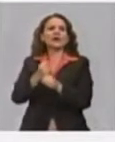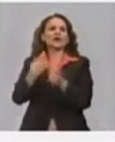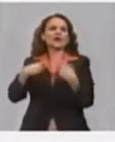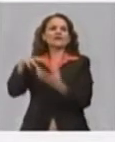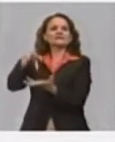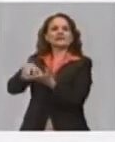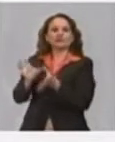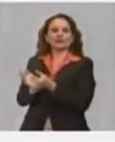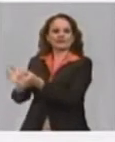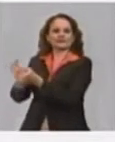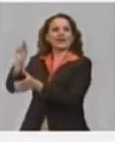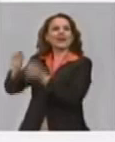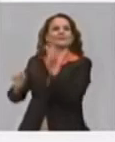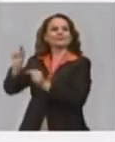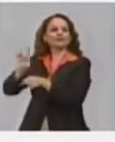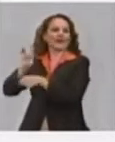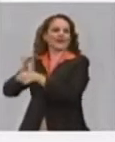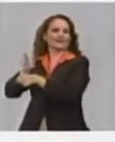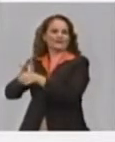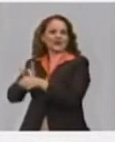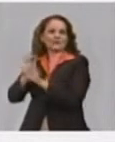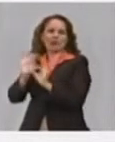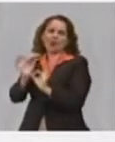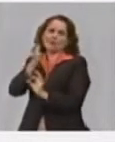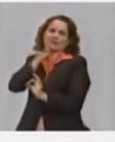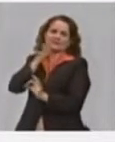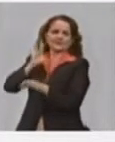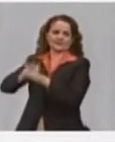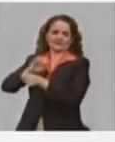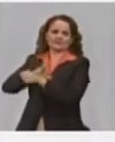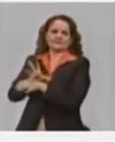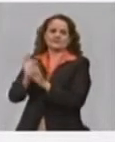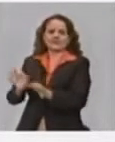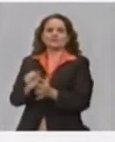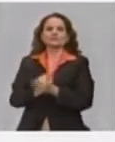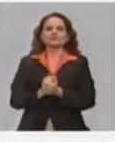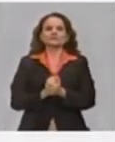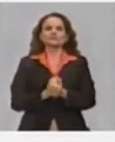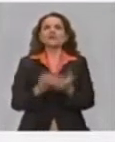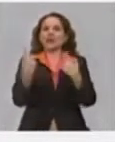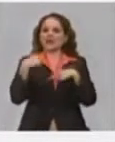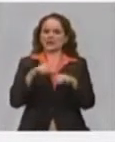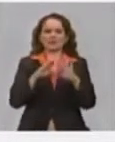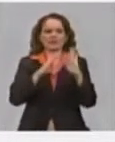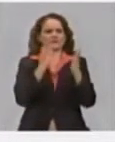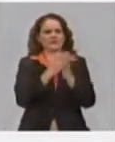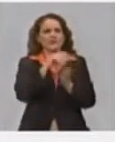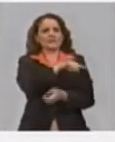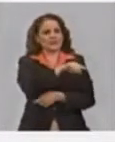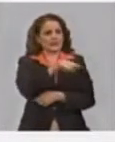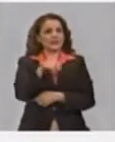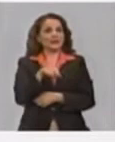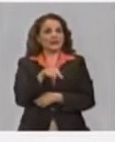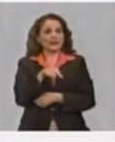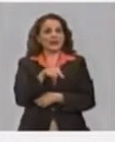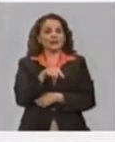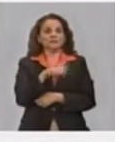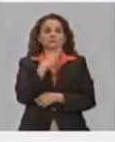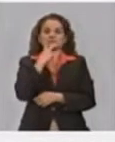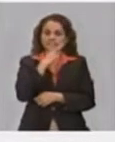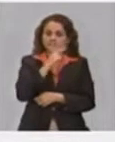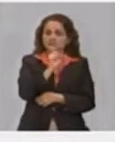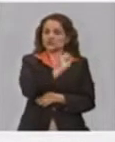213 núcleos protegidos por la asistencia social nuevos, nuevos núcleos que se sumaron porque no